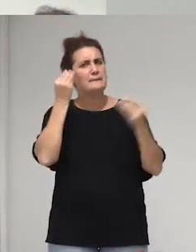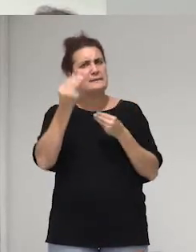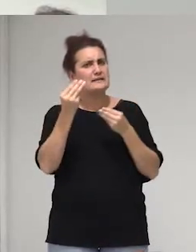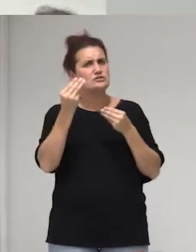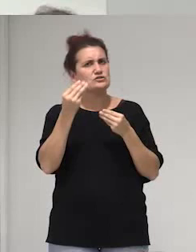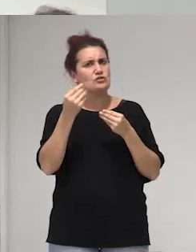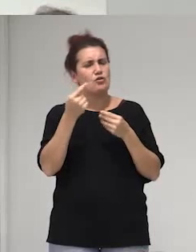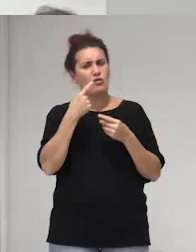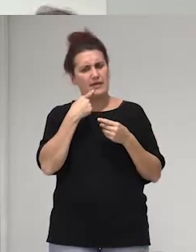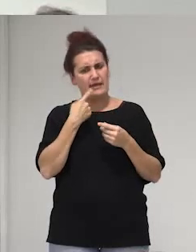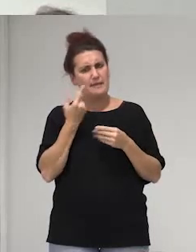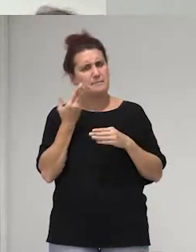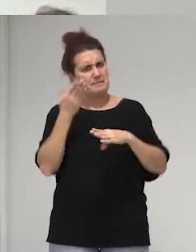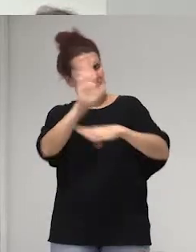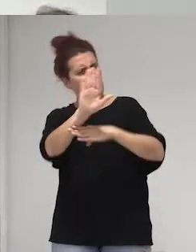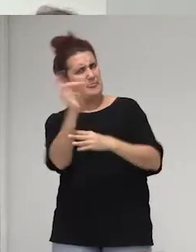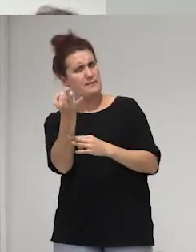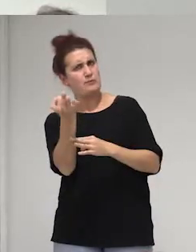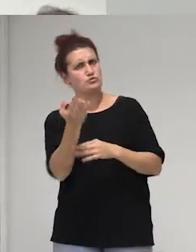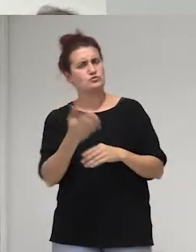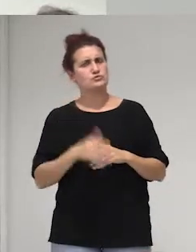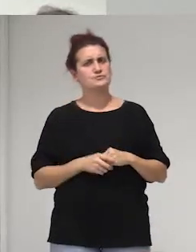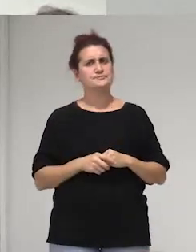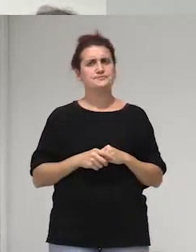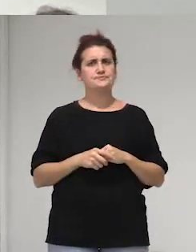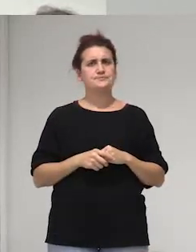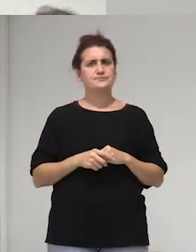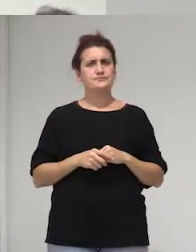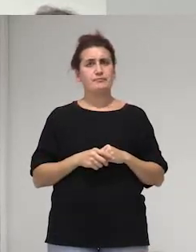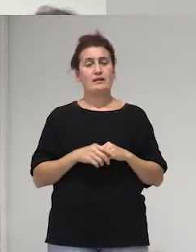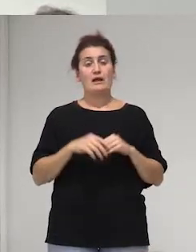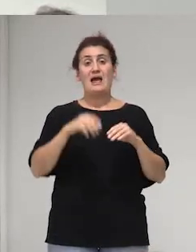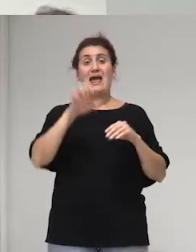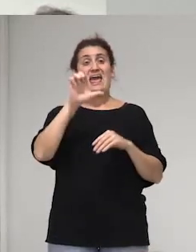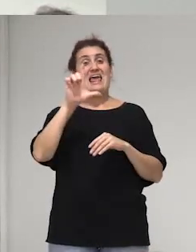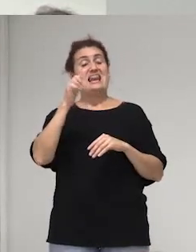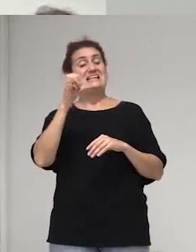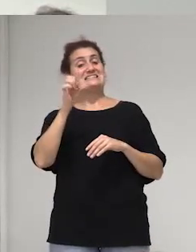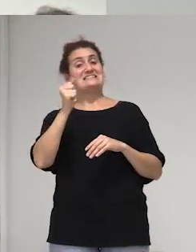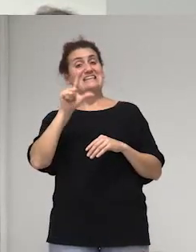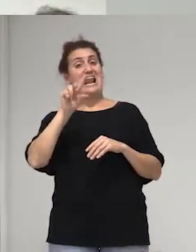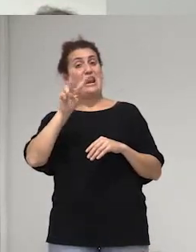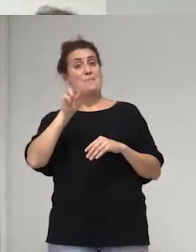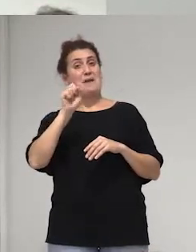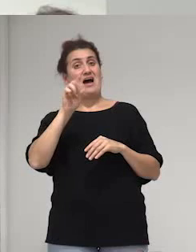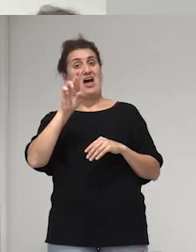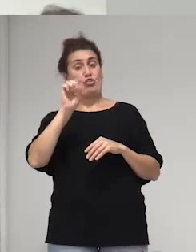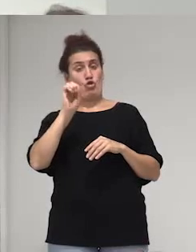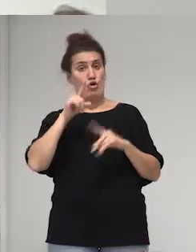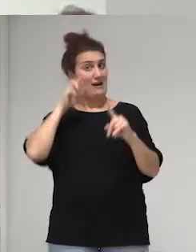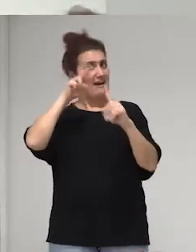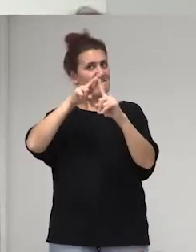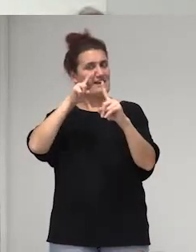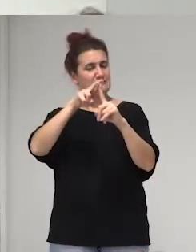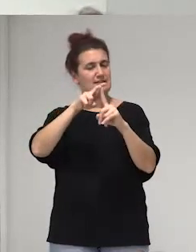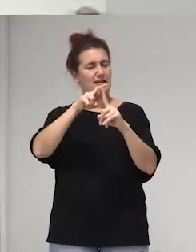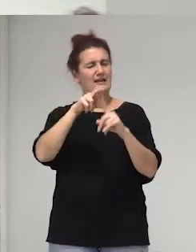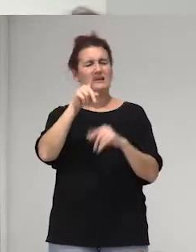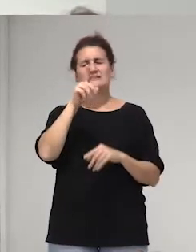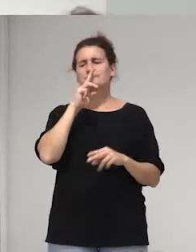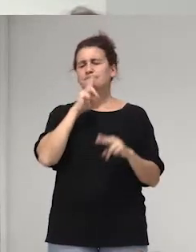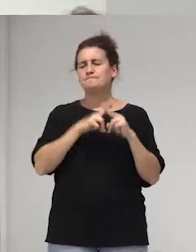poner y de expresar bueno pero ámbar del salvador la referente del salvador este